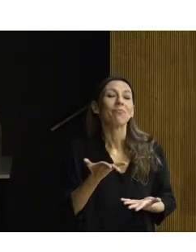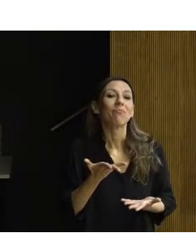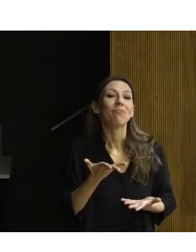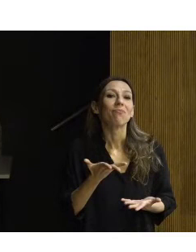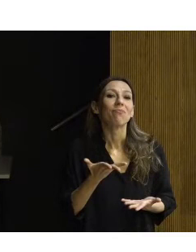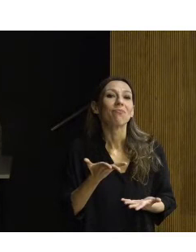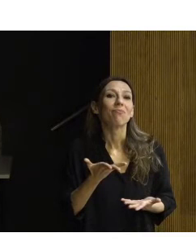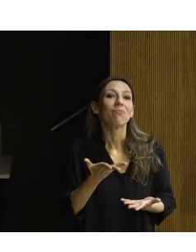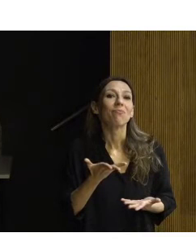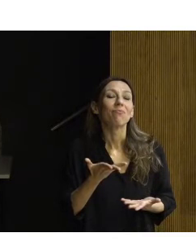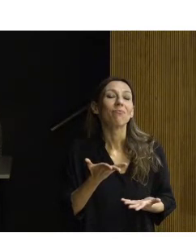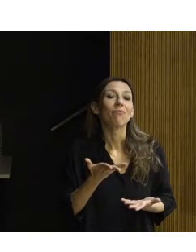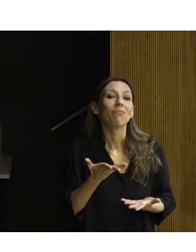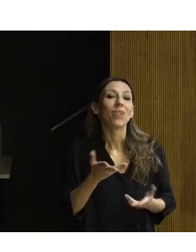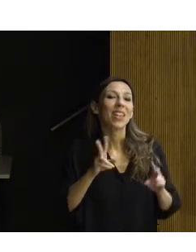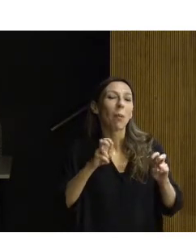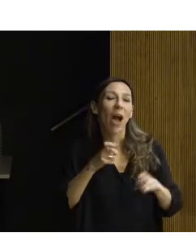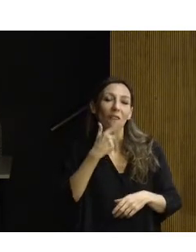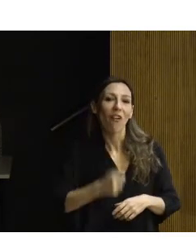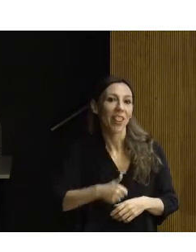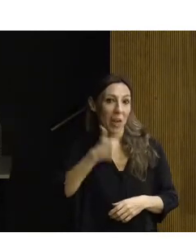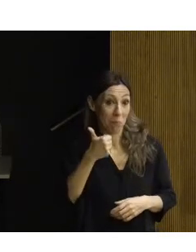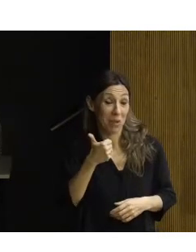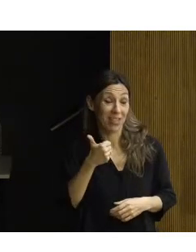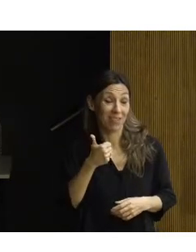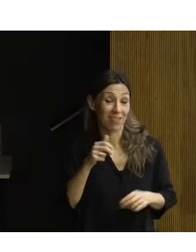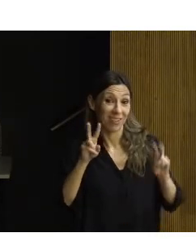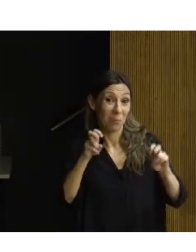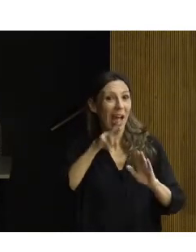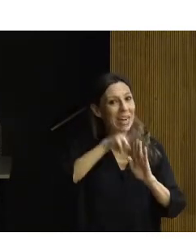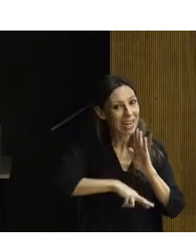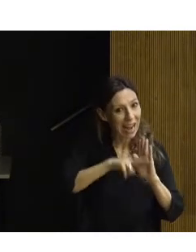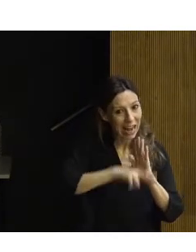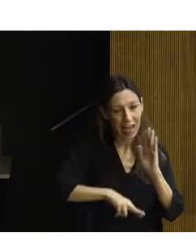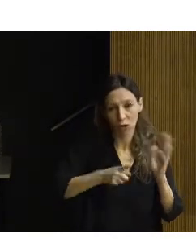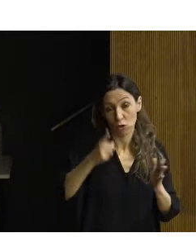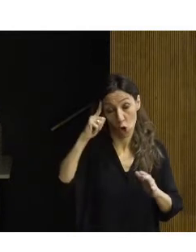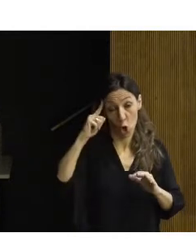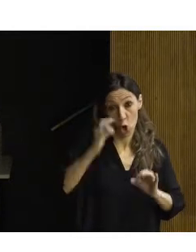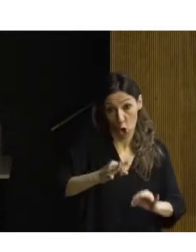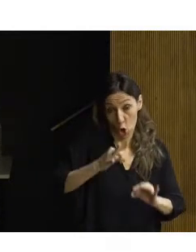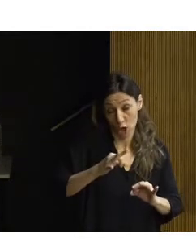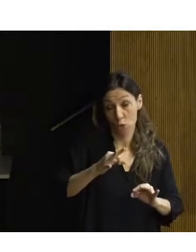Es la parte reglada, por un lado, y la parte que va como más obvia con nuestro